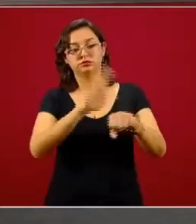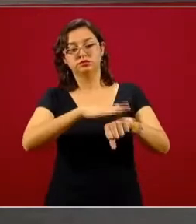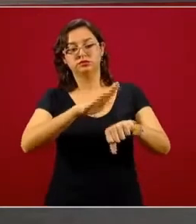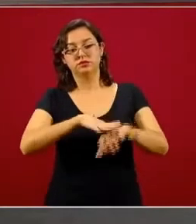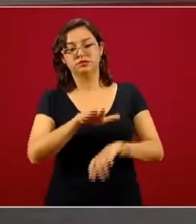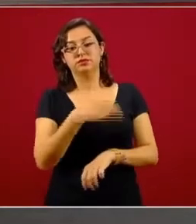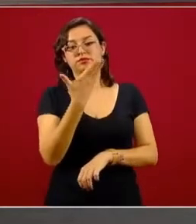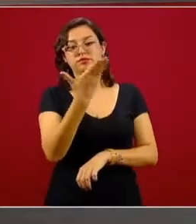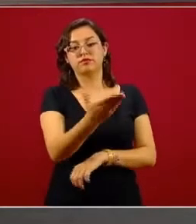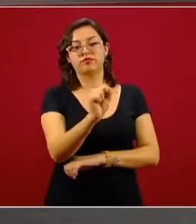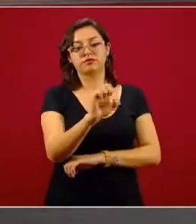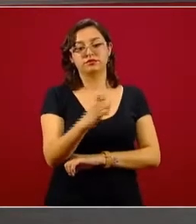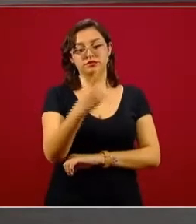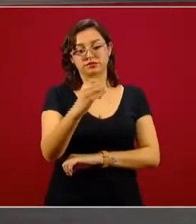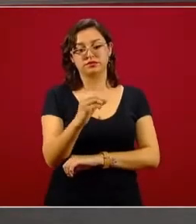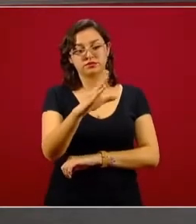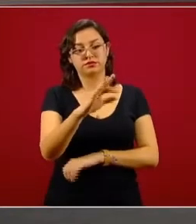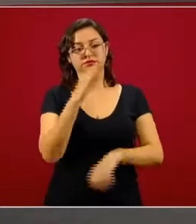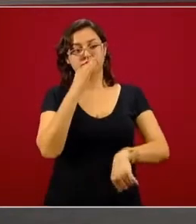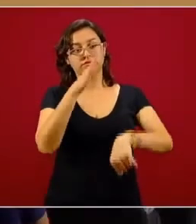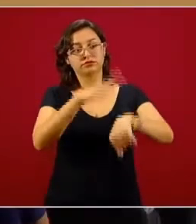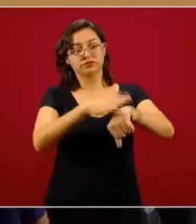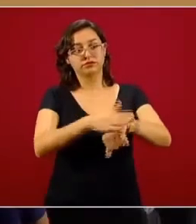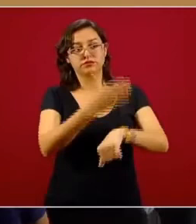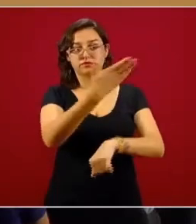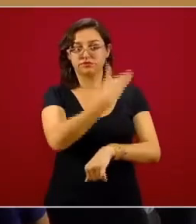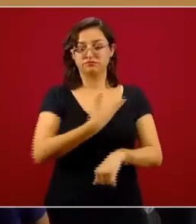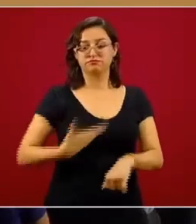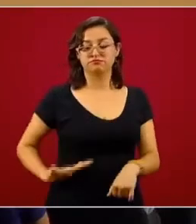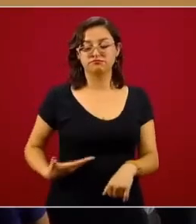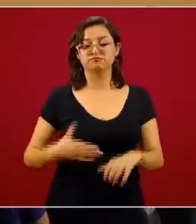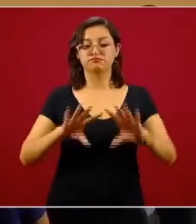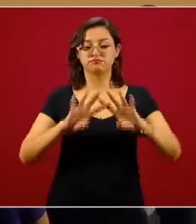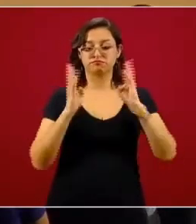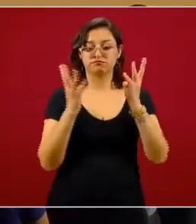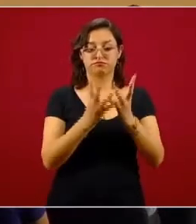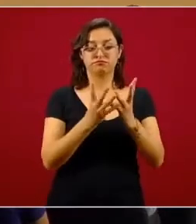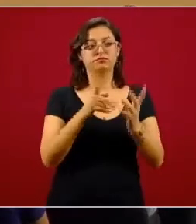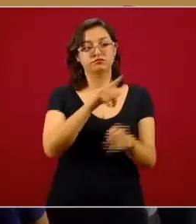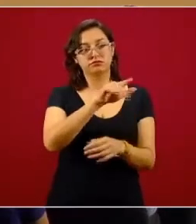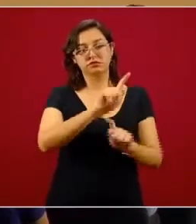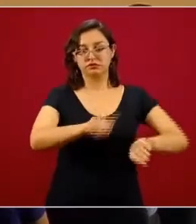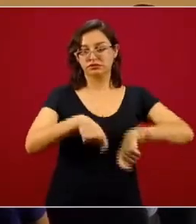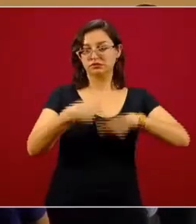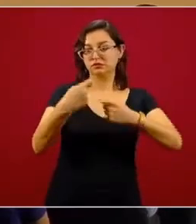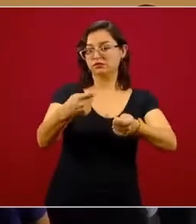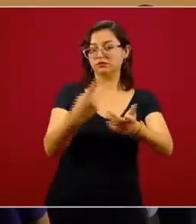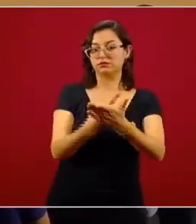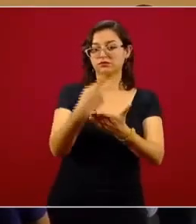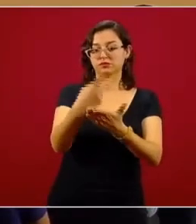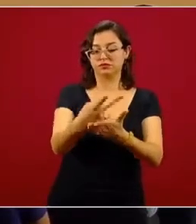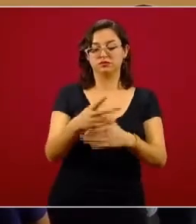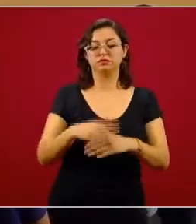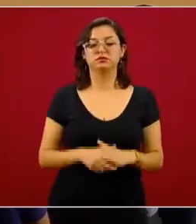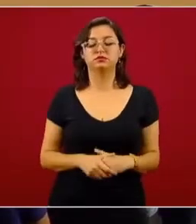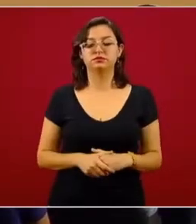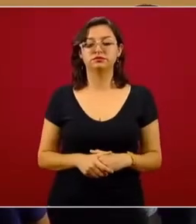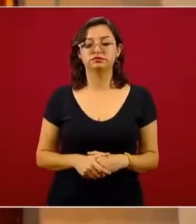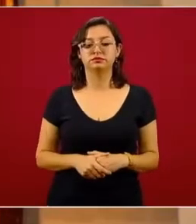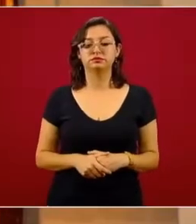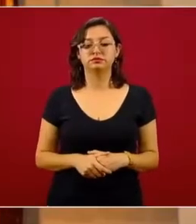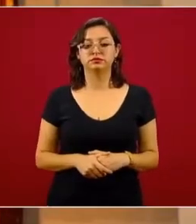través de la Secretaría de Gobernación, en su calidad de presidente de este consejo, para que entregue esta condecoración.